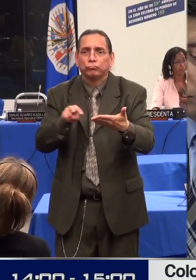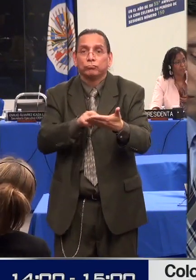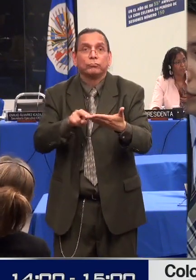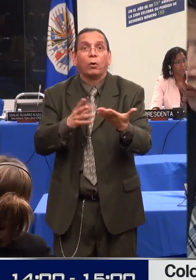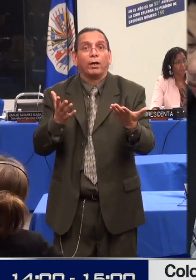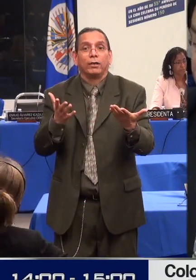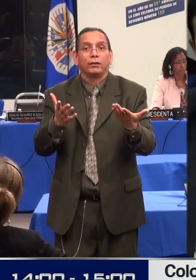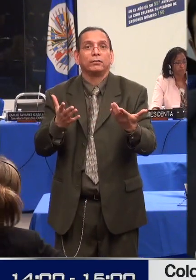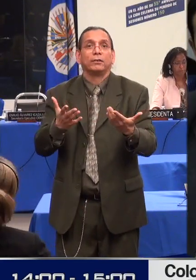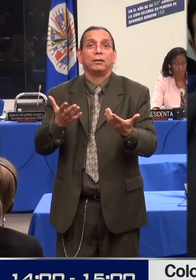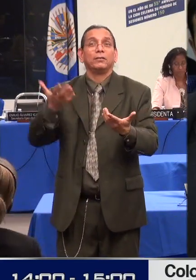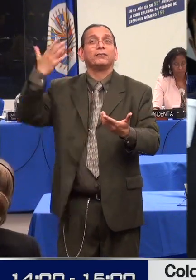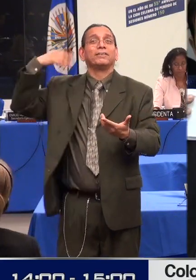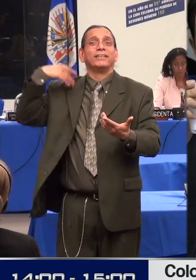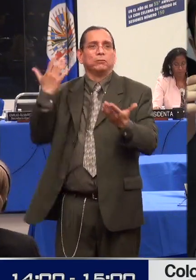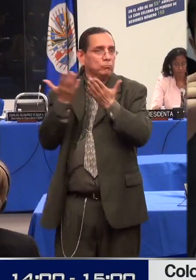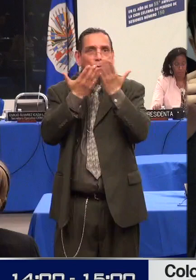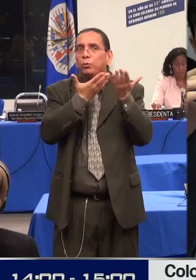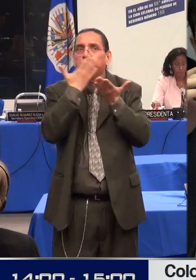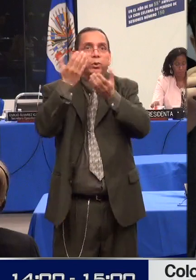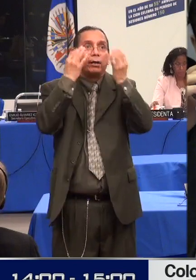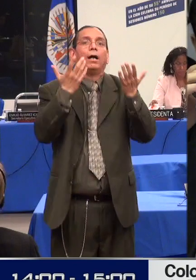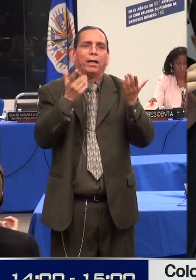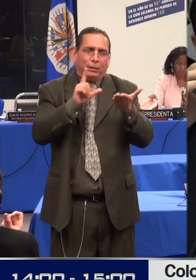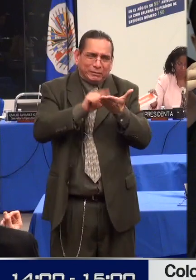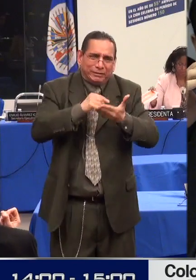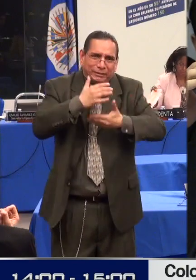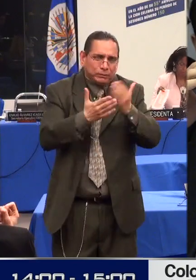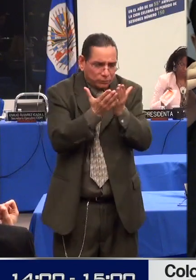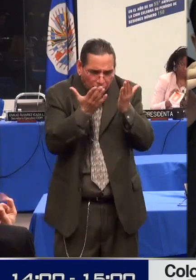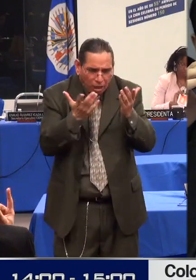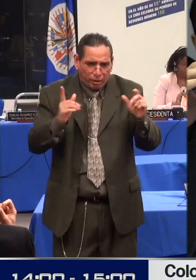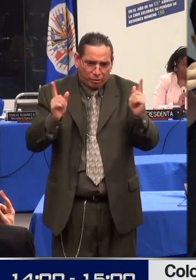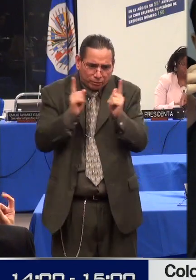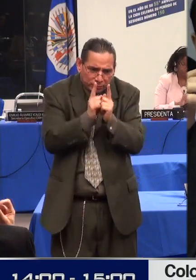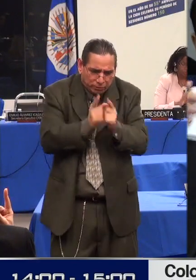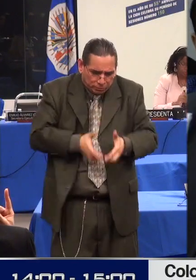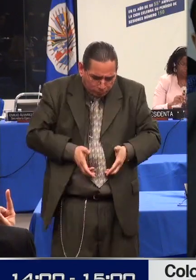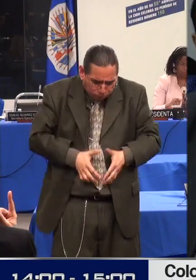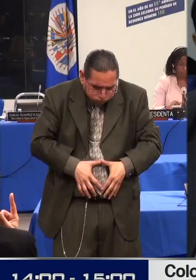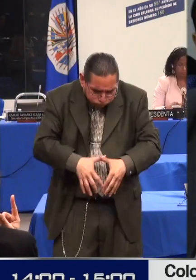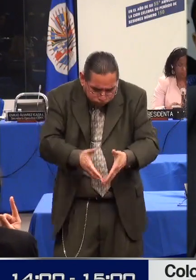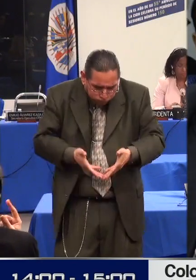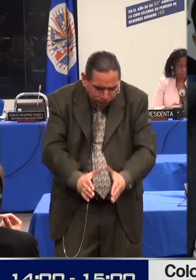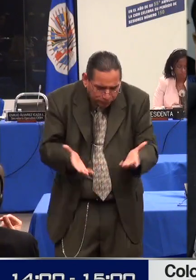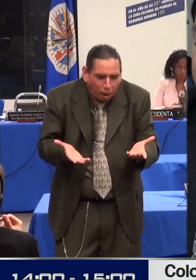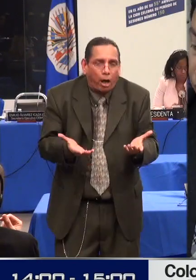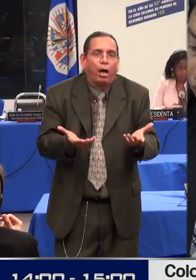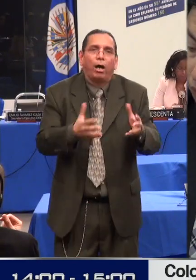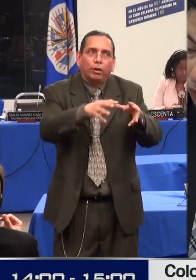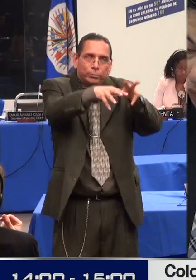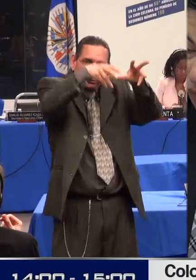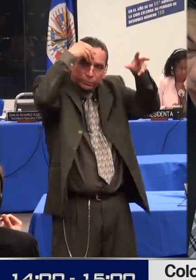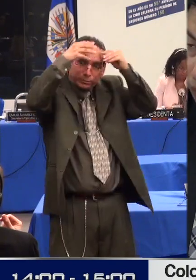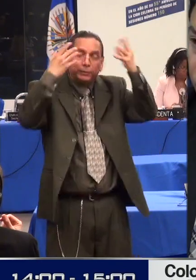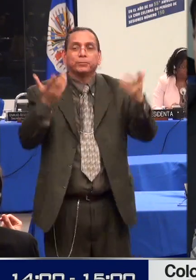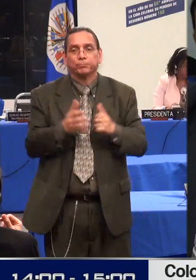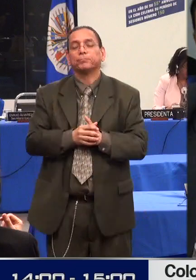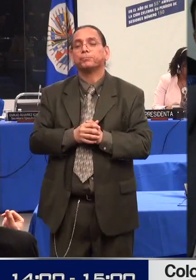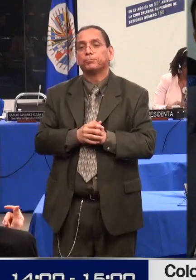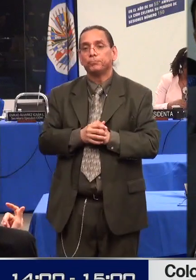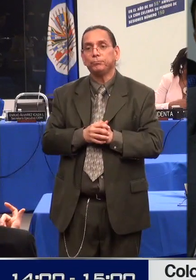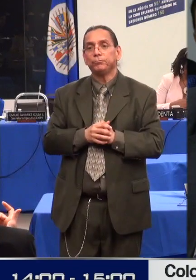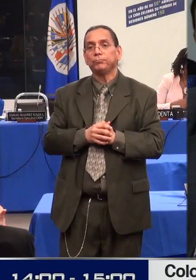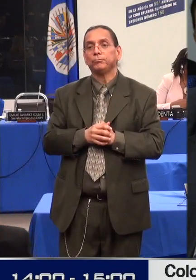la traducción del texto Sobreviviente, Libros 1, 2 y 3, y las reglas del sexo, así como